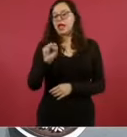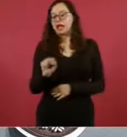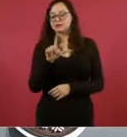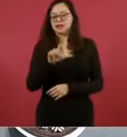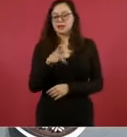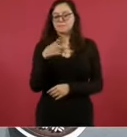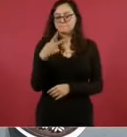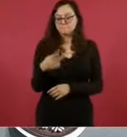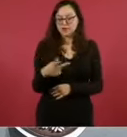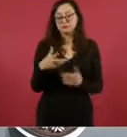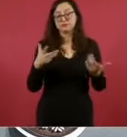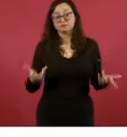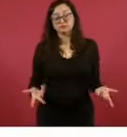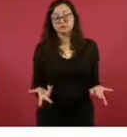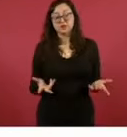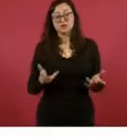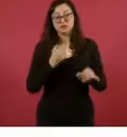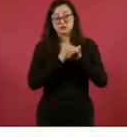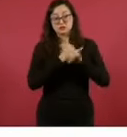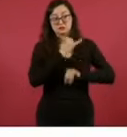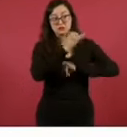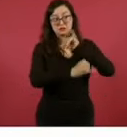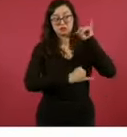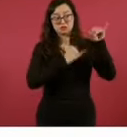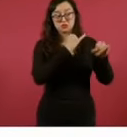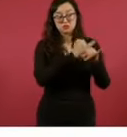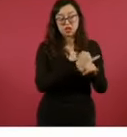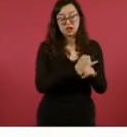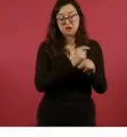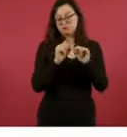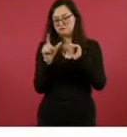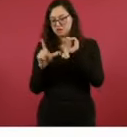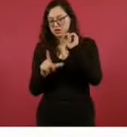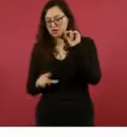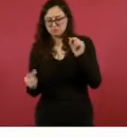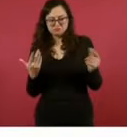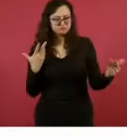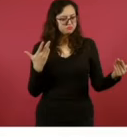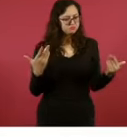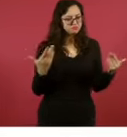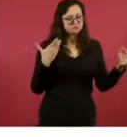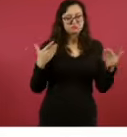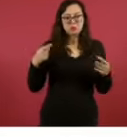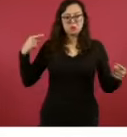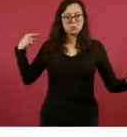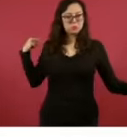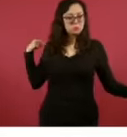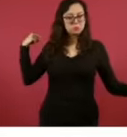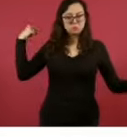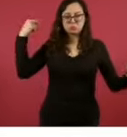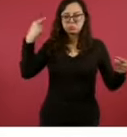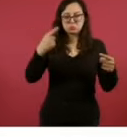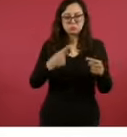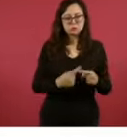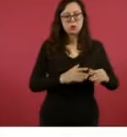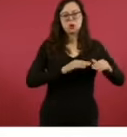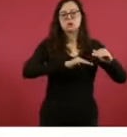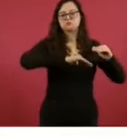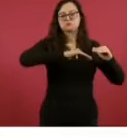un mercado, como lo he reiterado en muchas ocasiones, un mercado estable, los proveedores de este combustible también